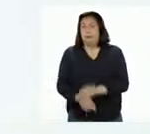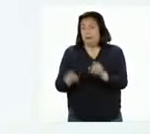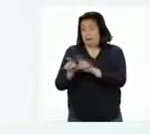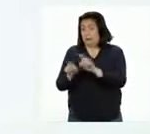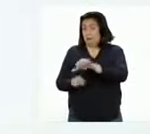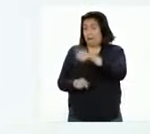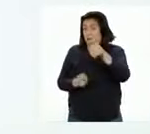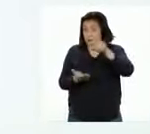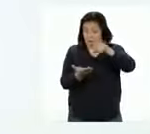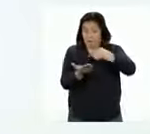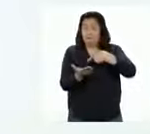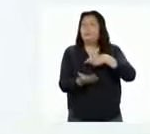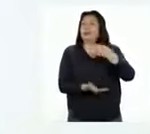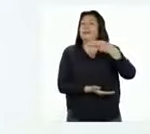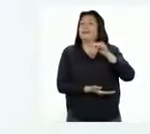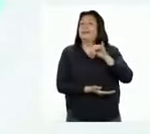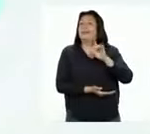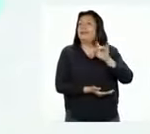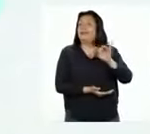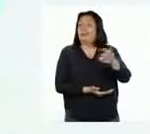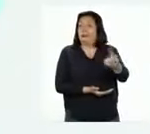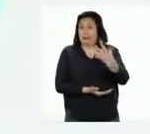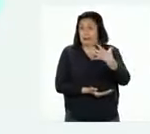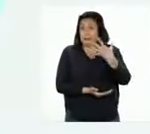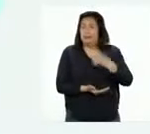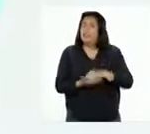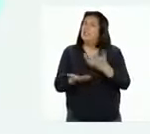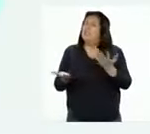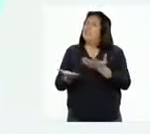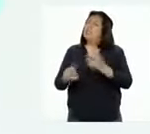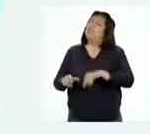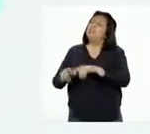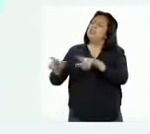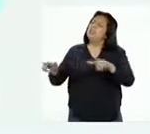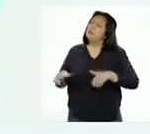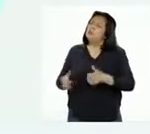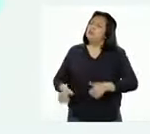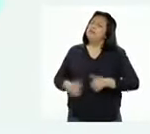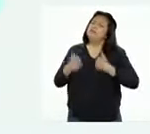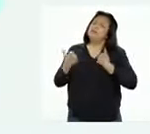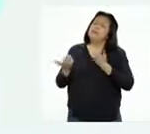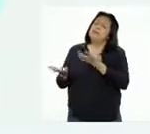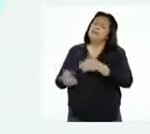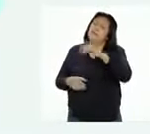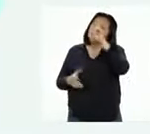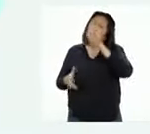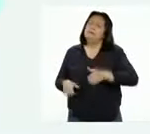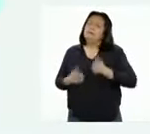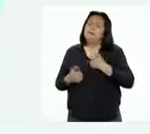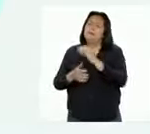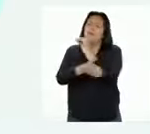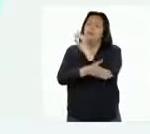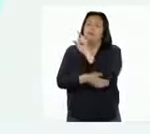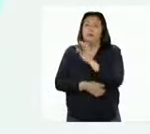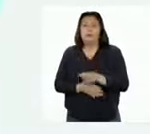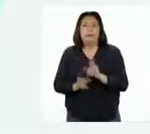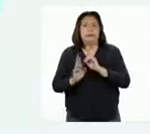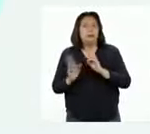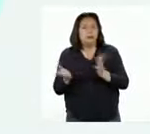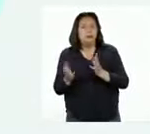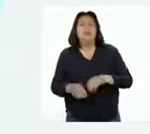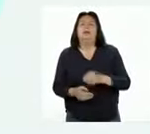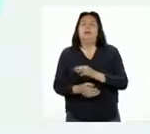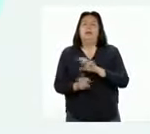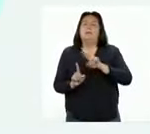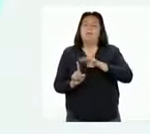También tenemos un mensaje de Heidi. Ella nos dice, ¿en qué regiones del Perú vive el suri? Y la respuesta es, vive en las regiones de